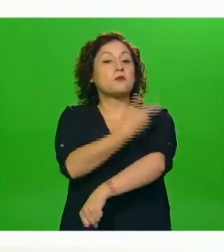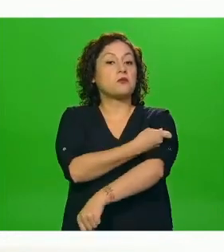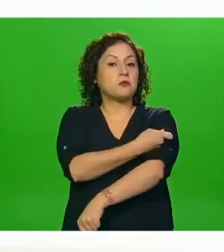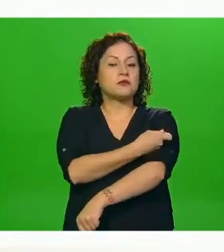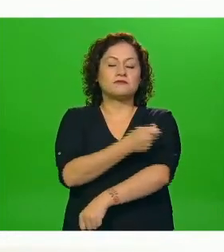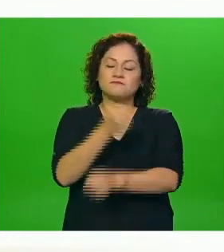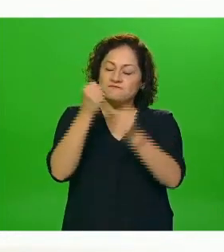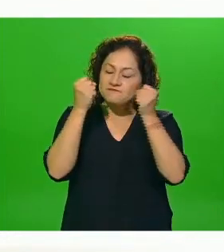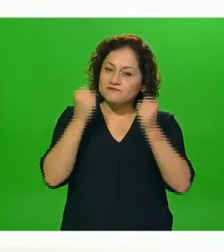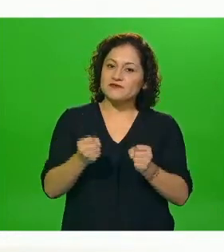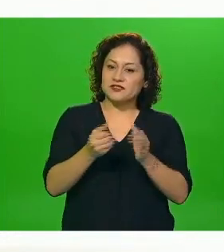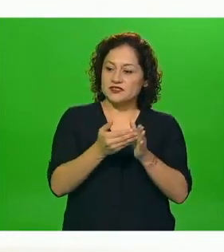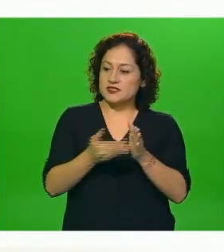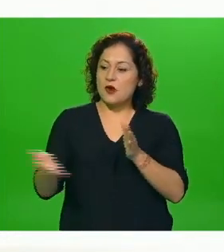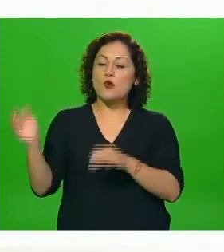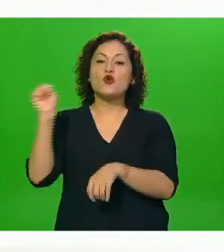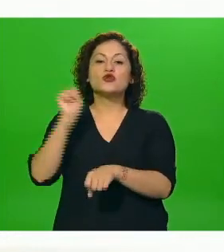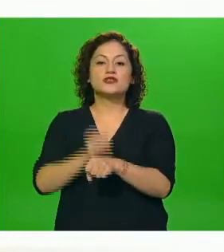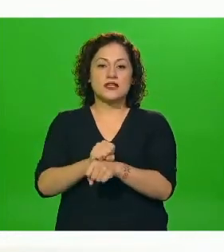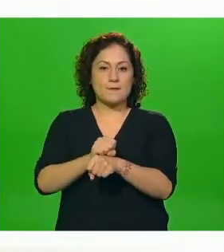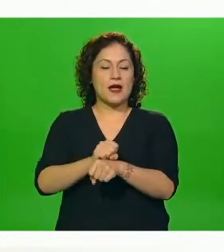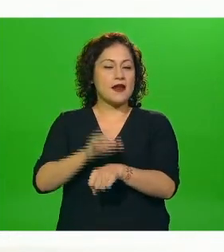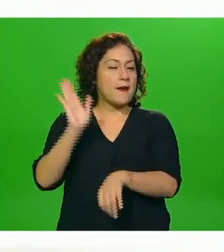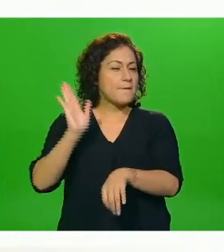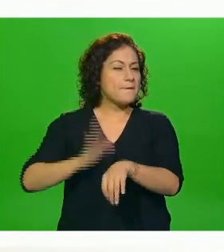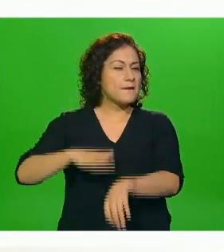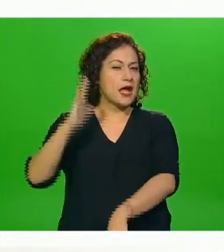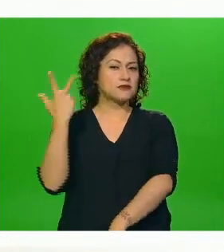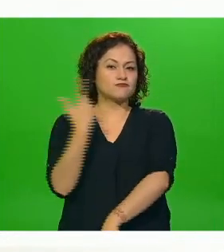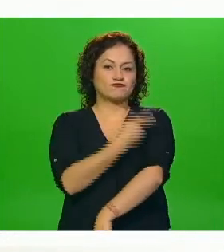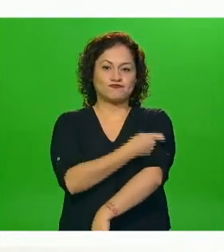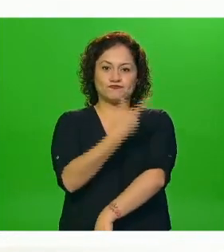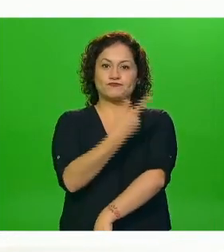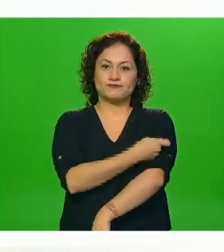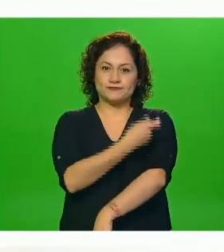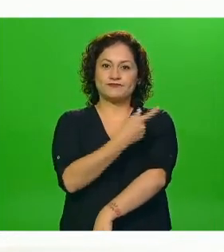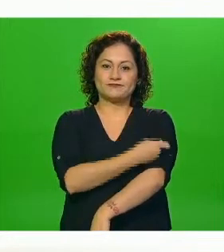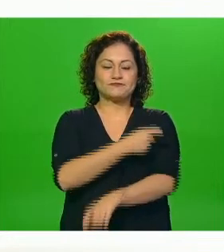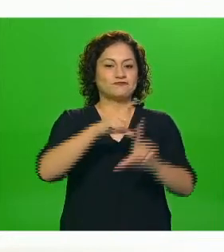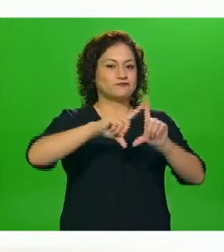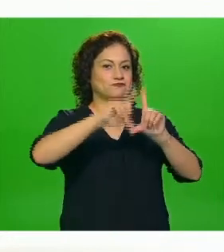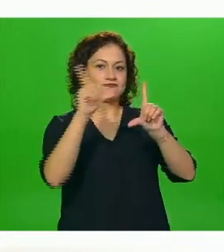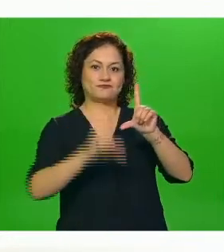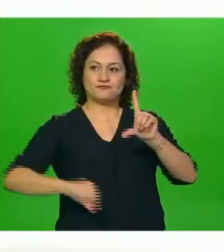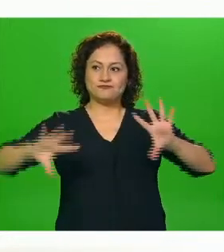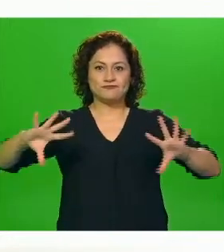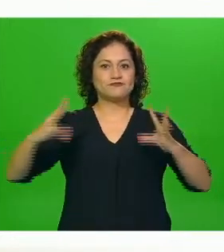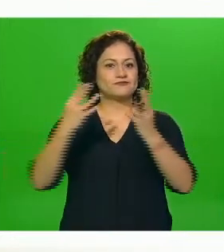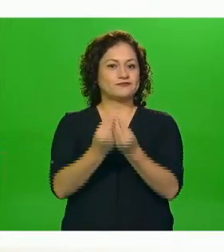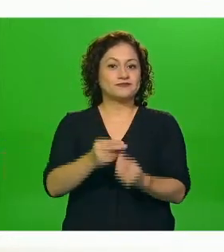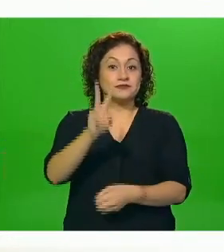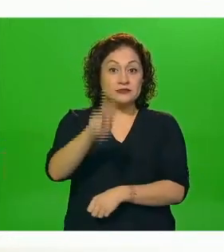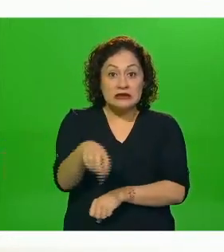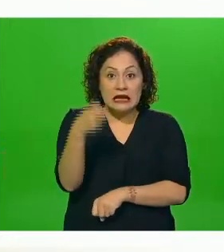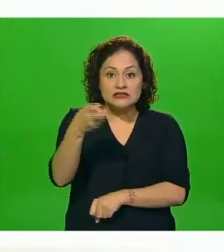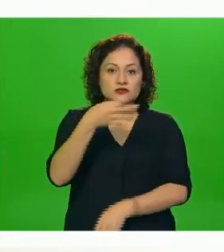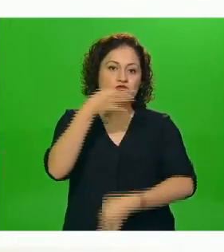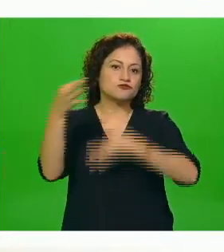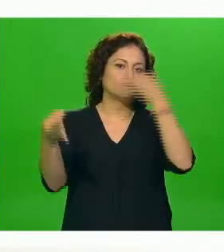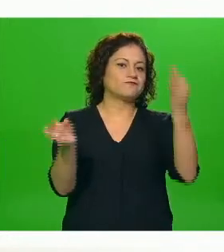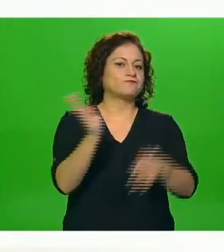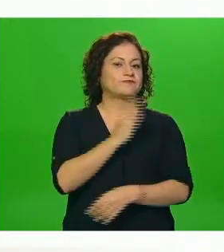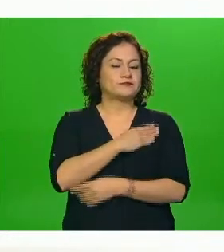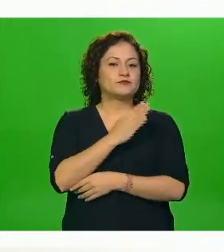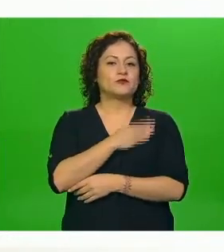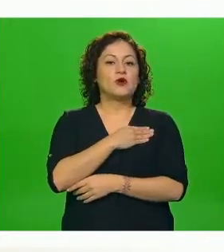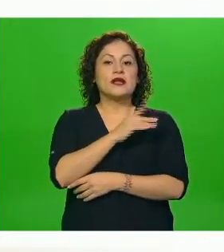la semana en la cual se aplicaron la mayor cantidad de dosis en todo el país esto son buenas noticias obviamente para todas las personas